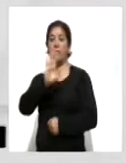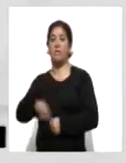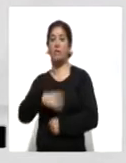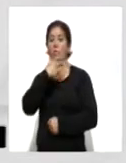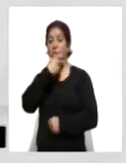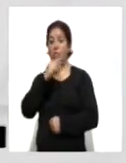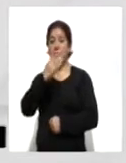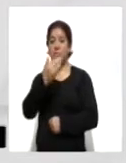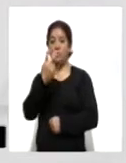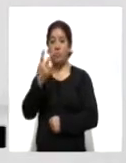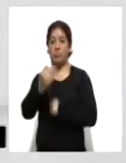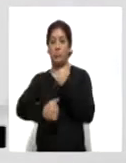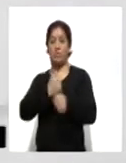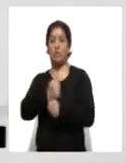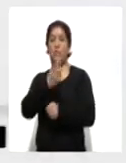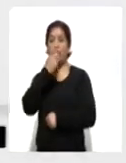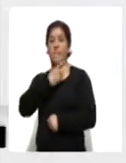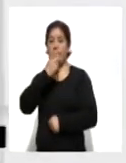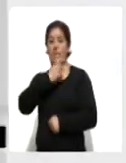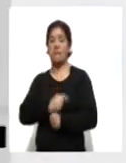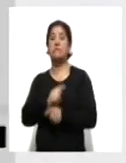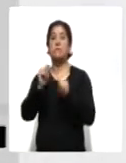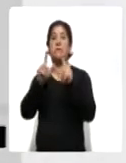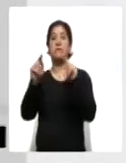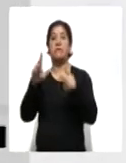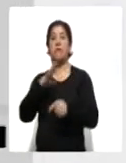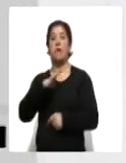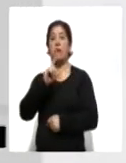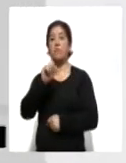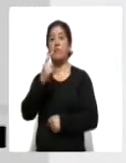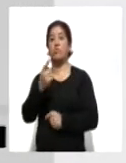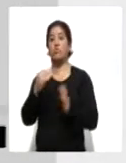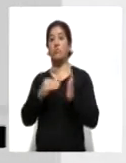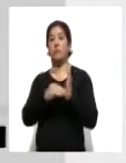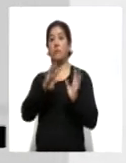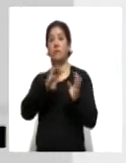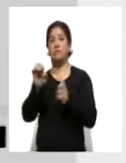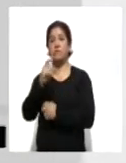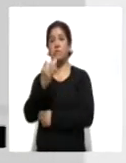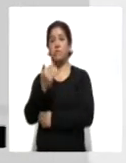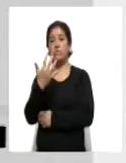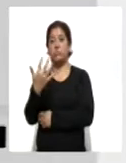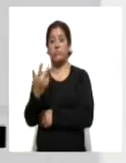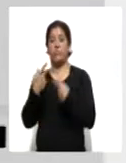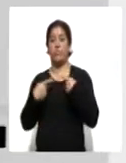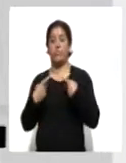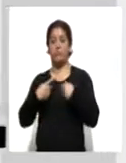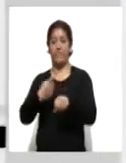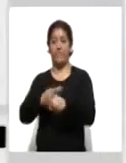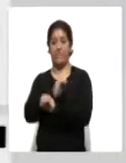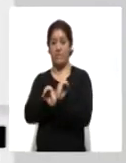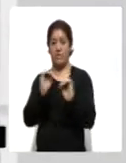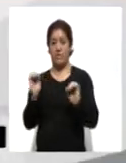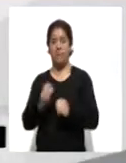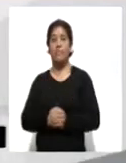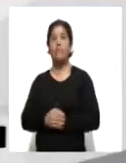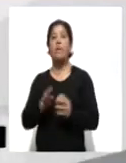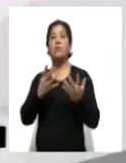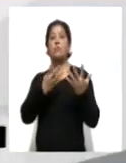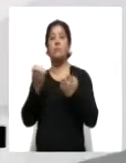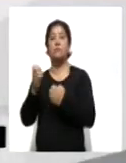años con diabetes. El Estado registra hasta este momento 21.955 casos negativos y